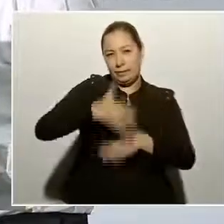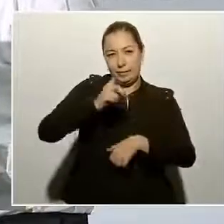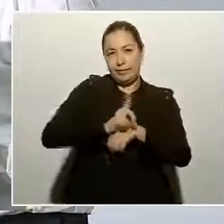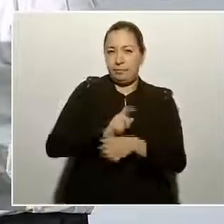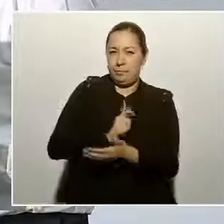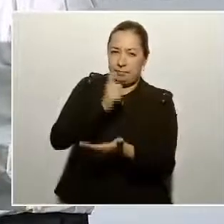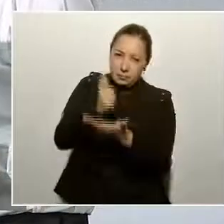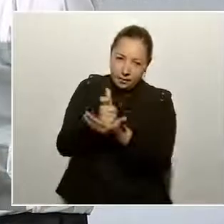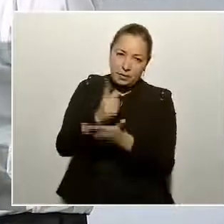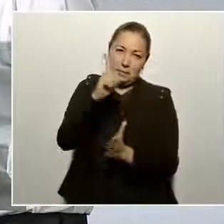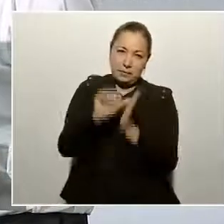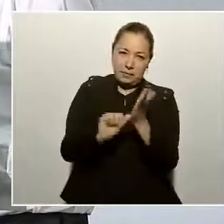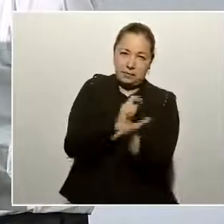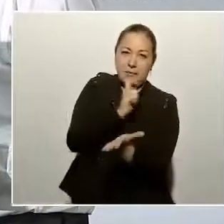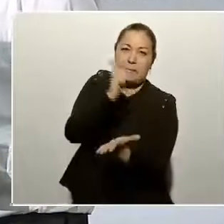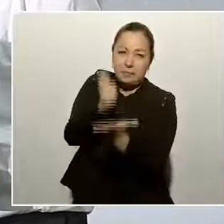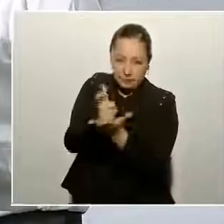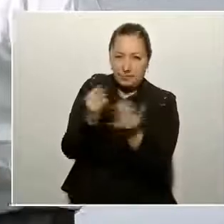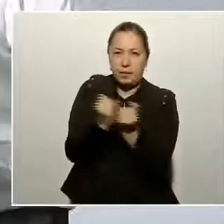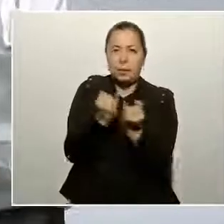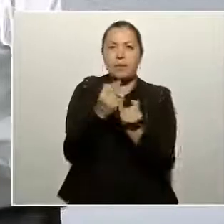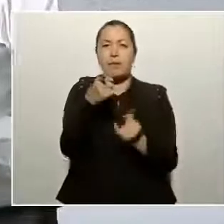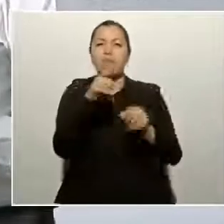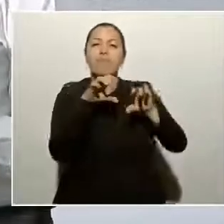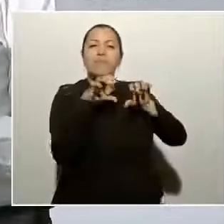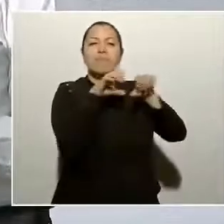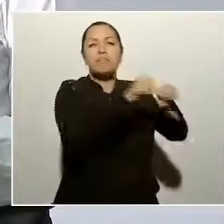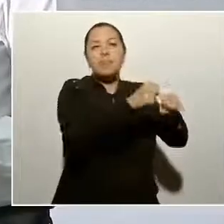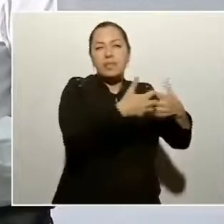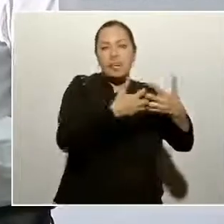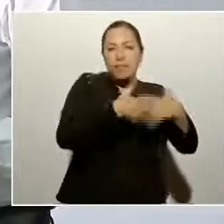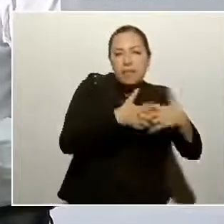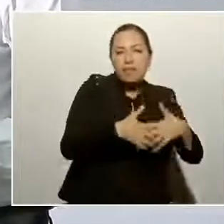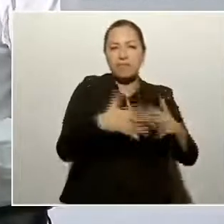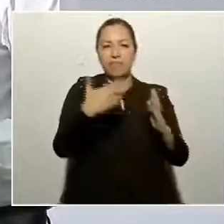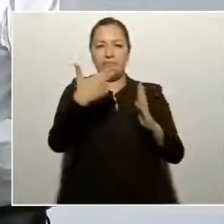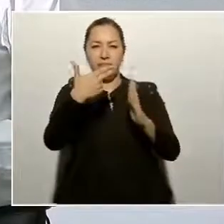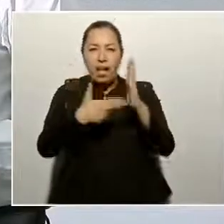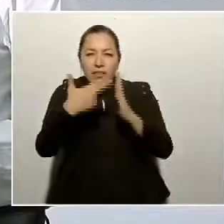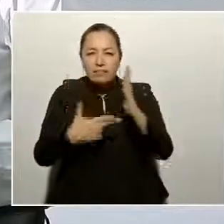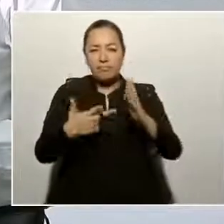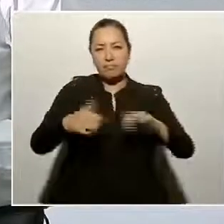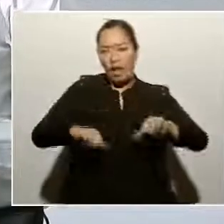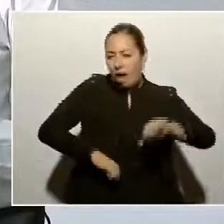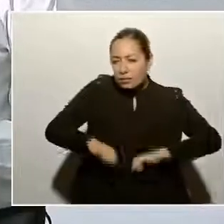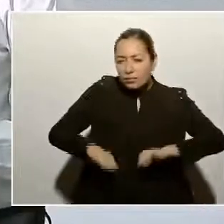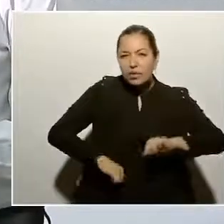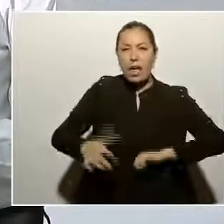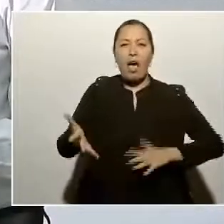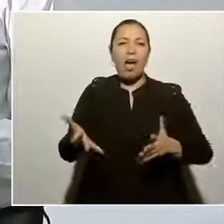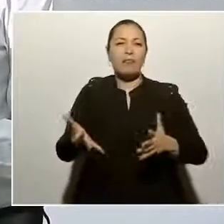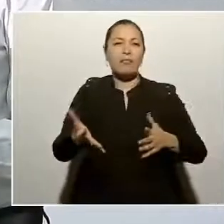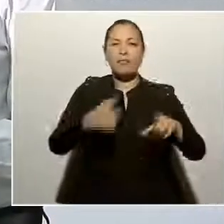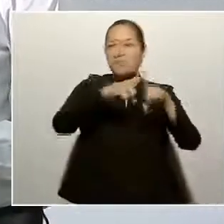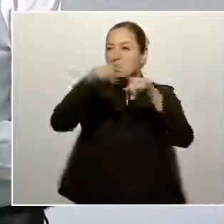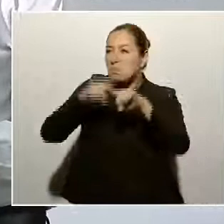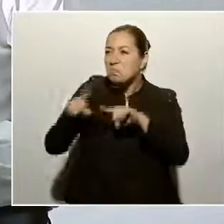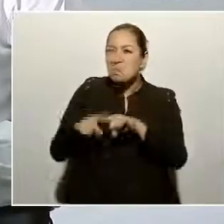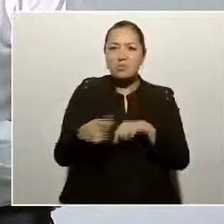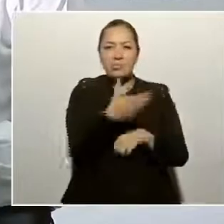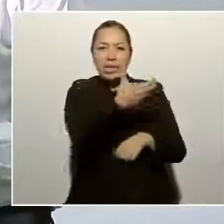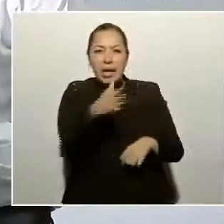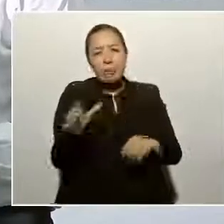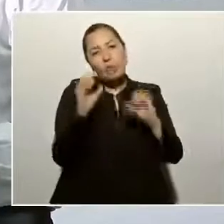están formando en empresas, en talleres, en actividades productivas del campo y de la ciudad.